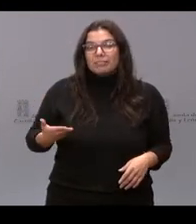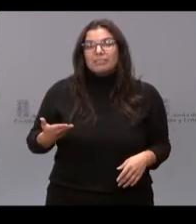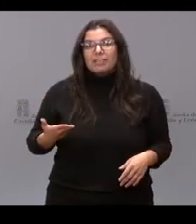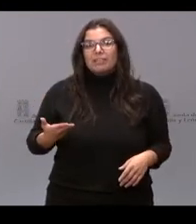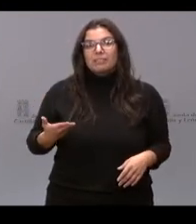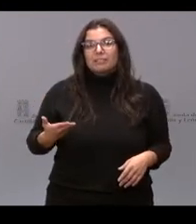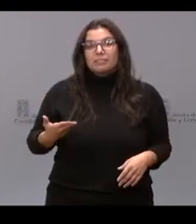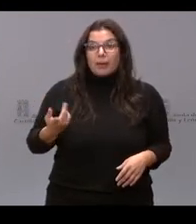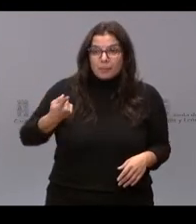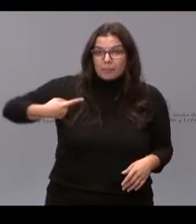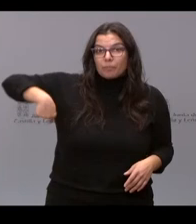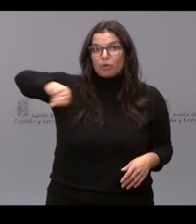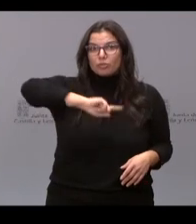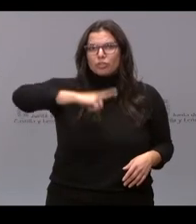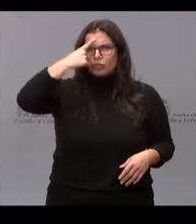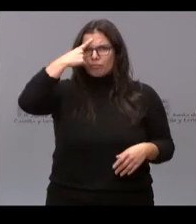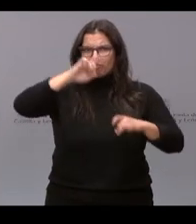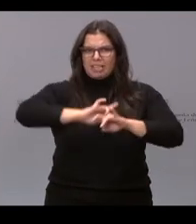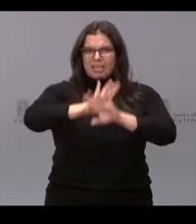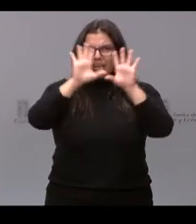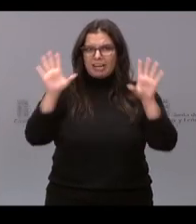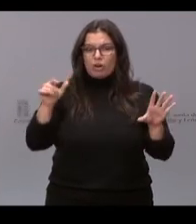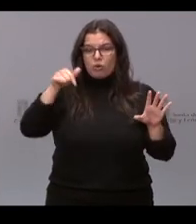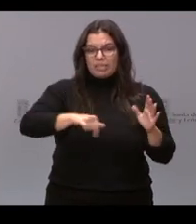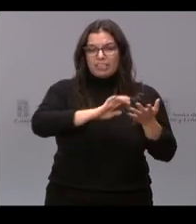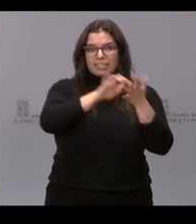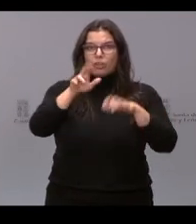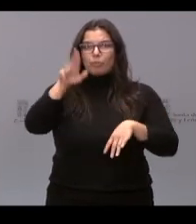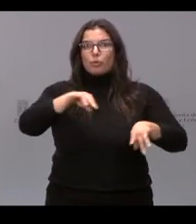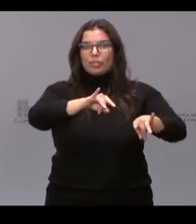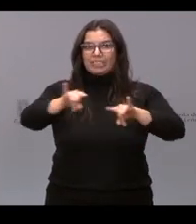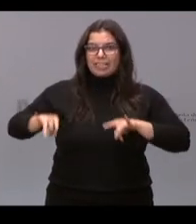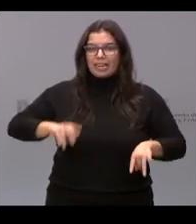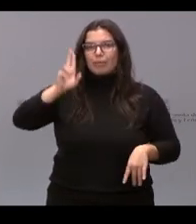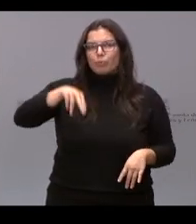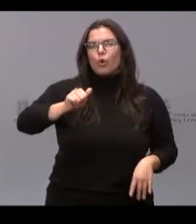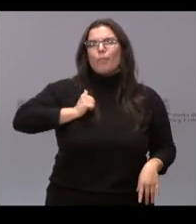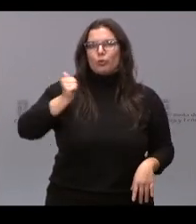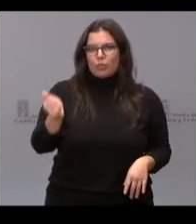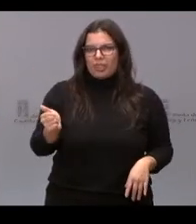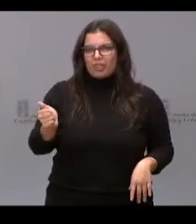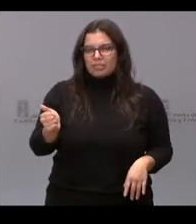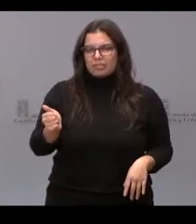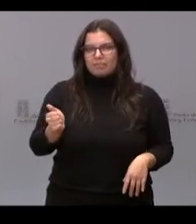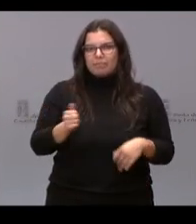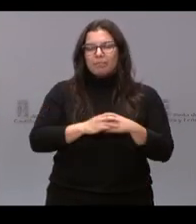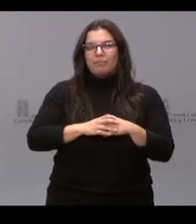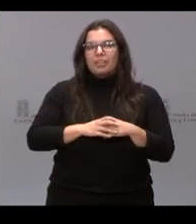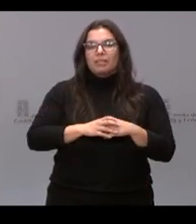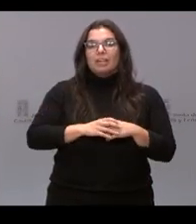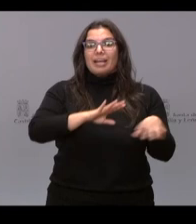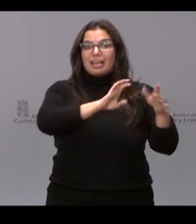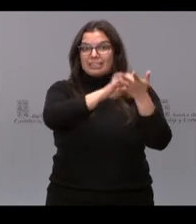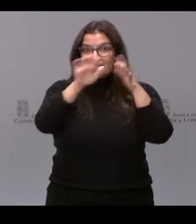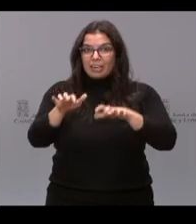vosotros tengáis claro que Castilla y León es una tierra de oportunidades, que Castilla y León es una tierra